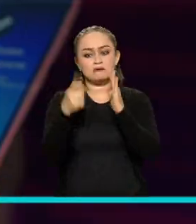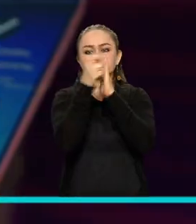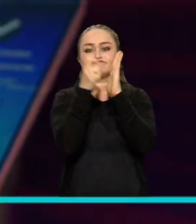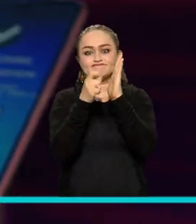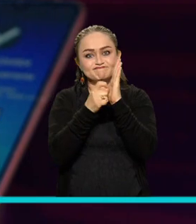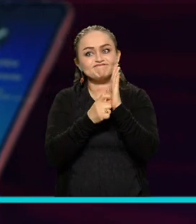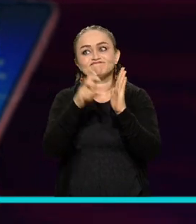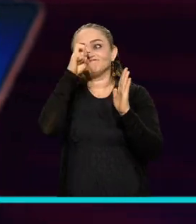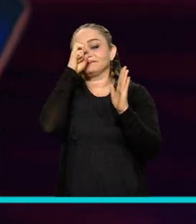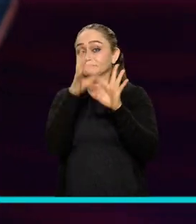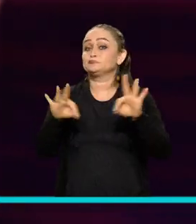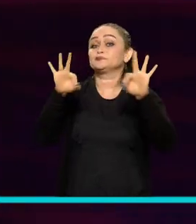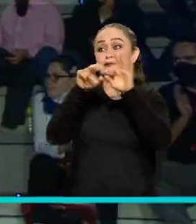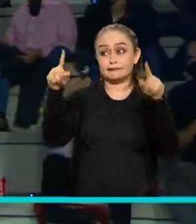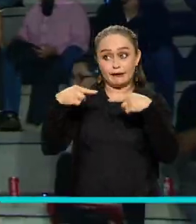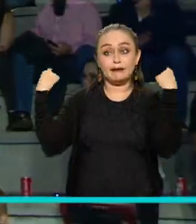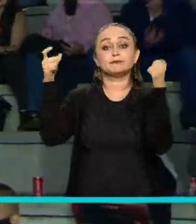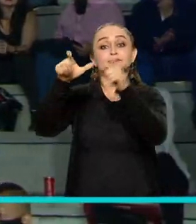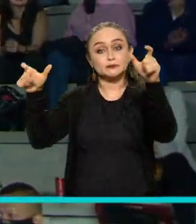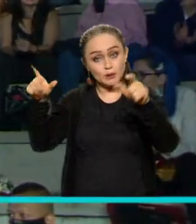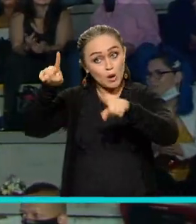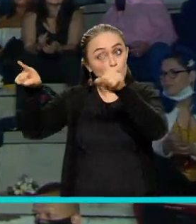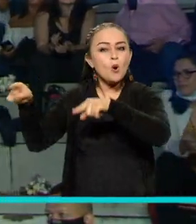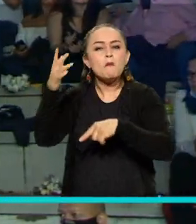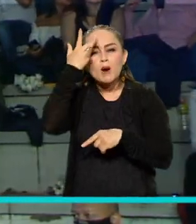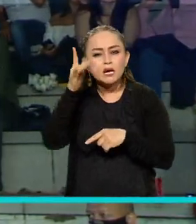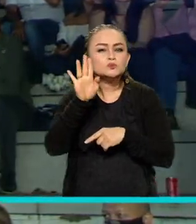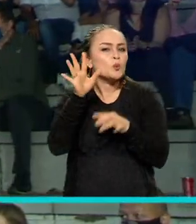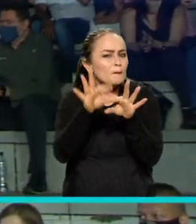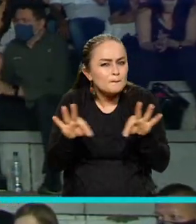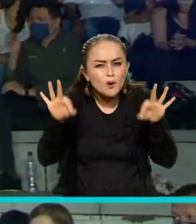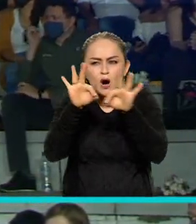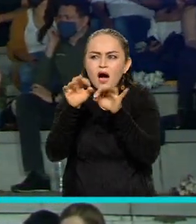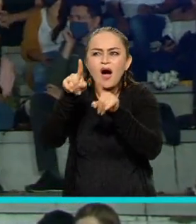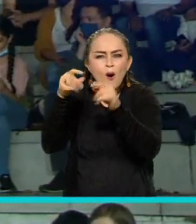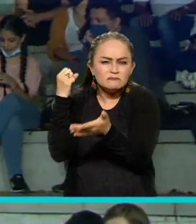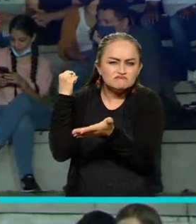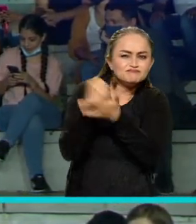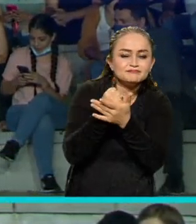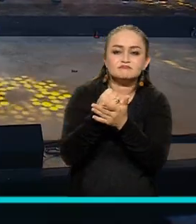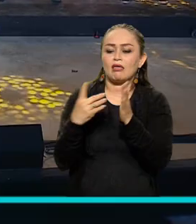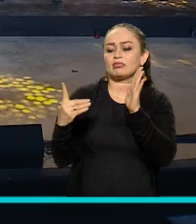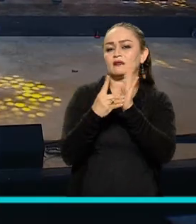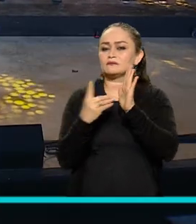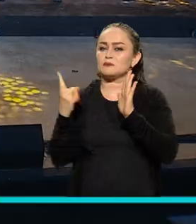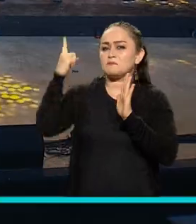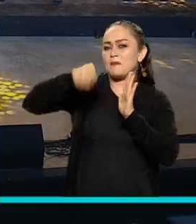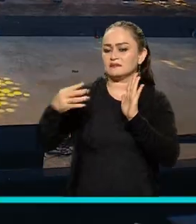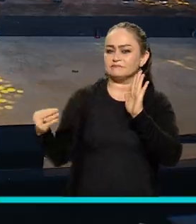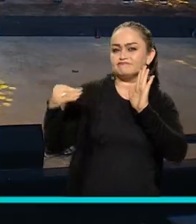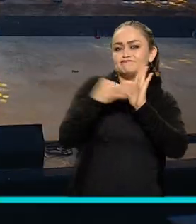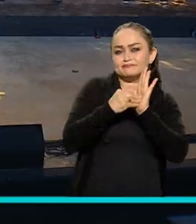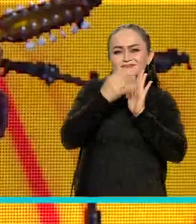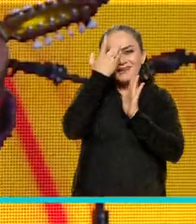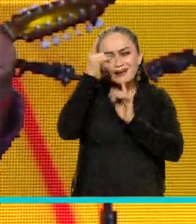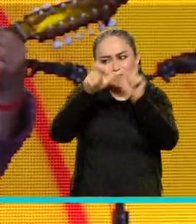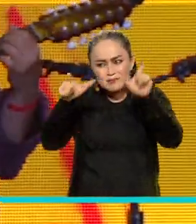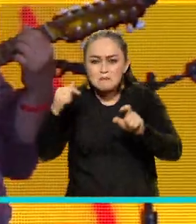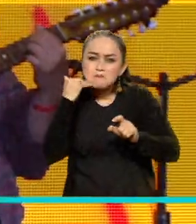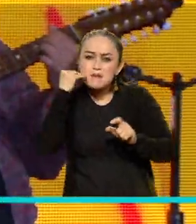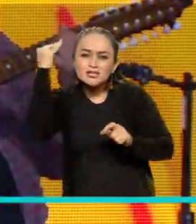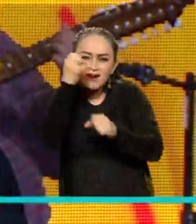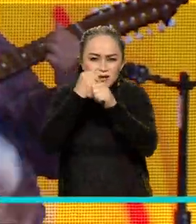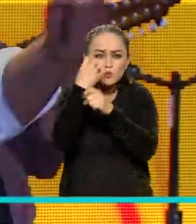para una parte de la población. Es fundamental y es obligatoriedad por decreto que las personas